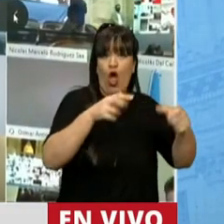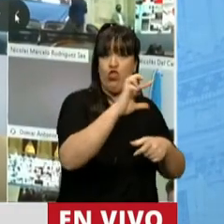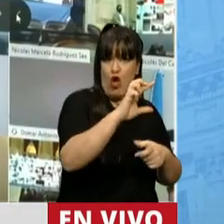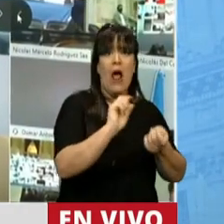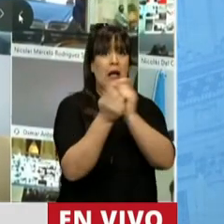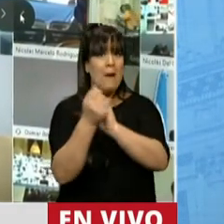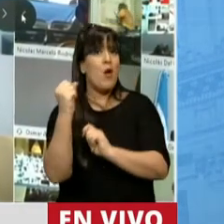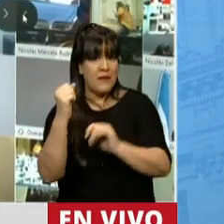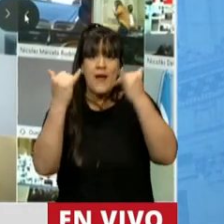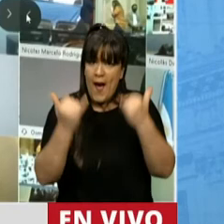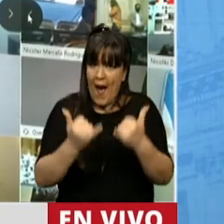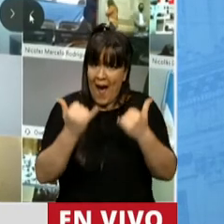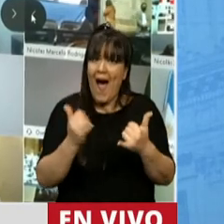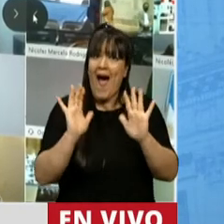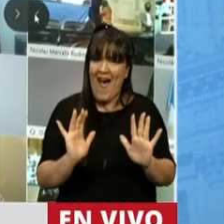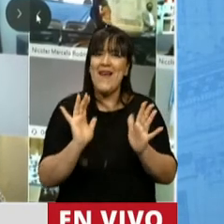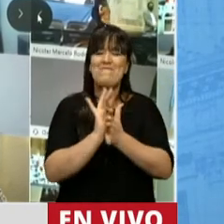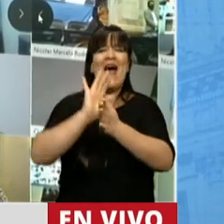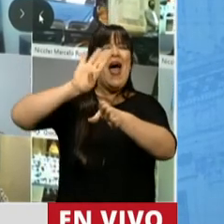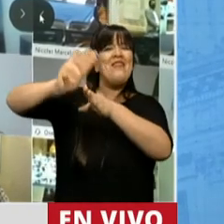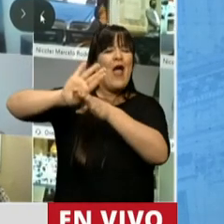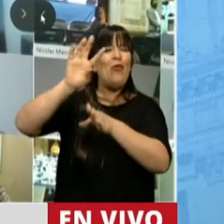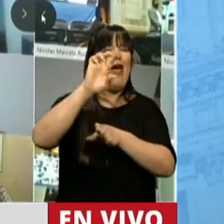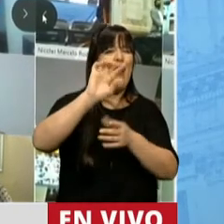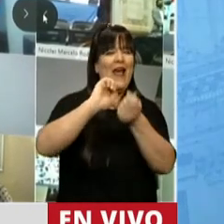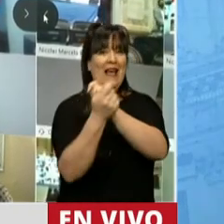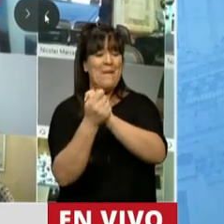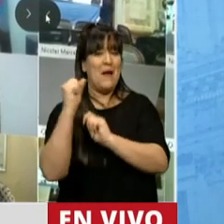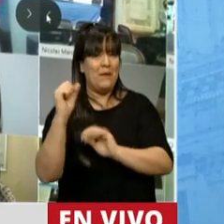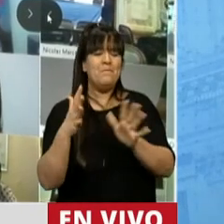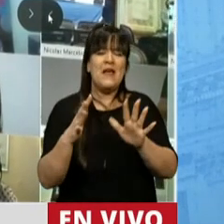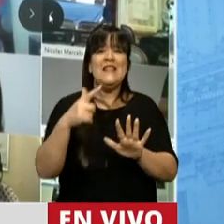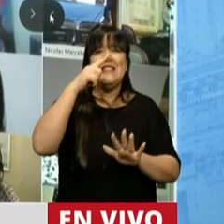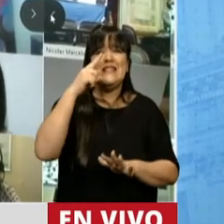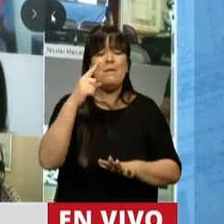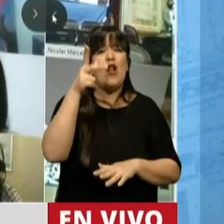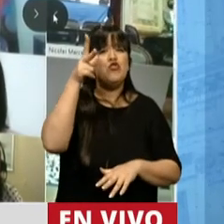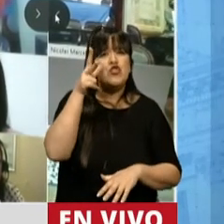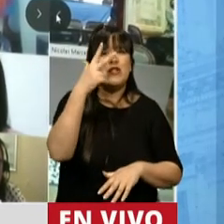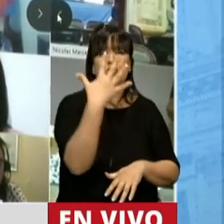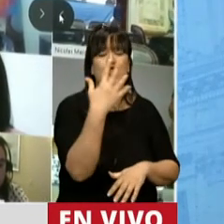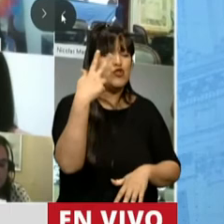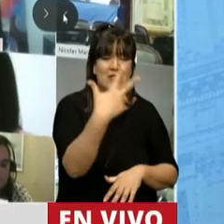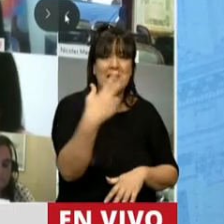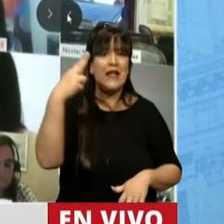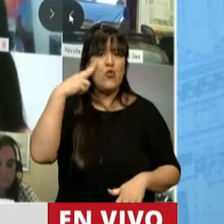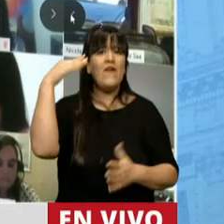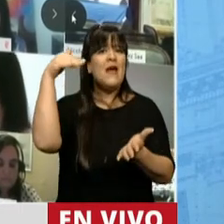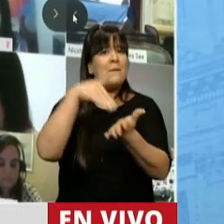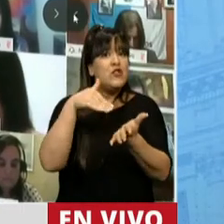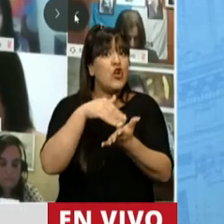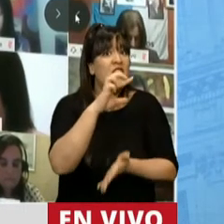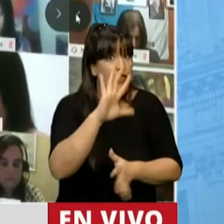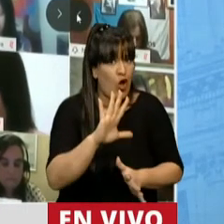pesos, es decir, desdolarizando deuda, por un total de 7.839 millones de